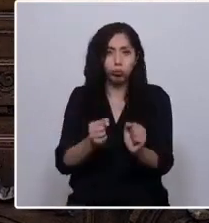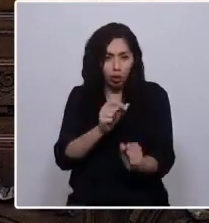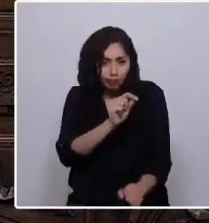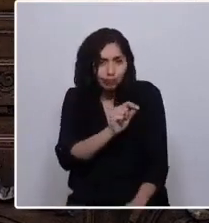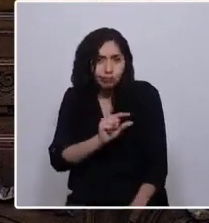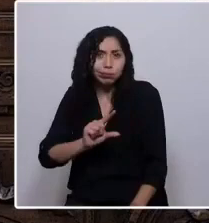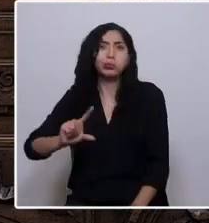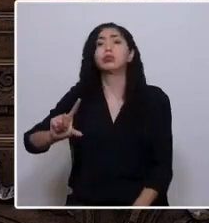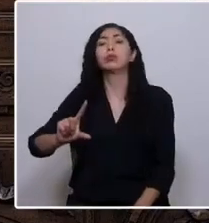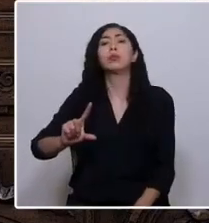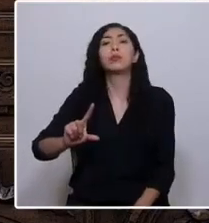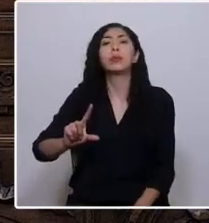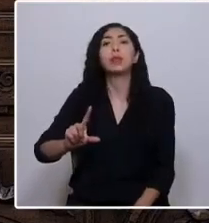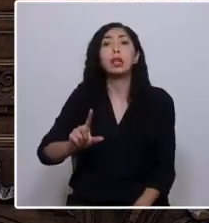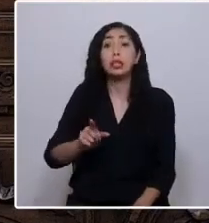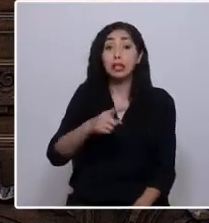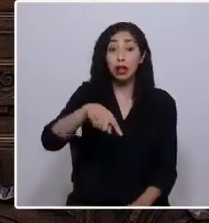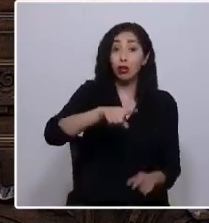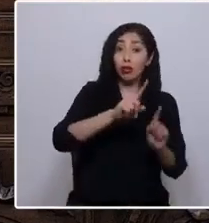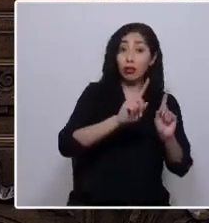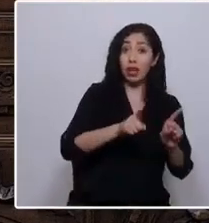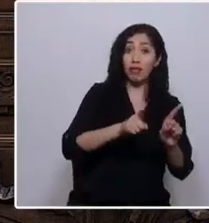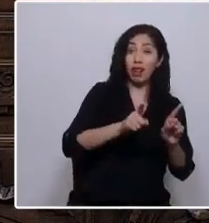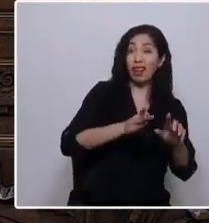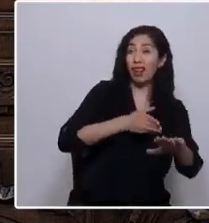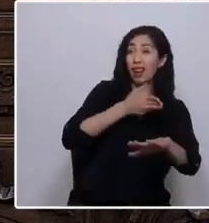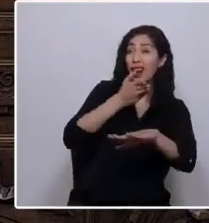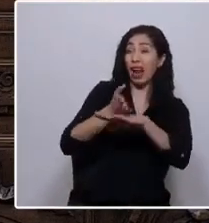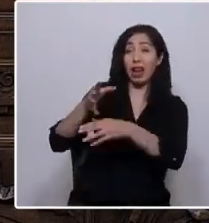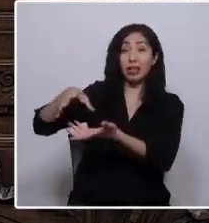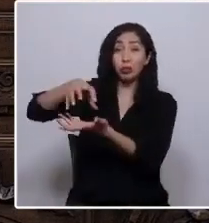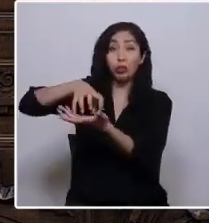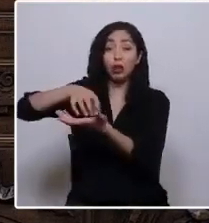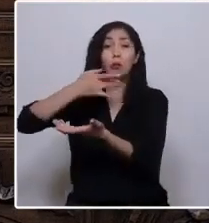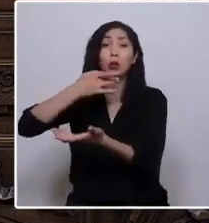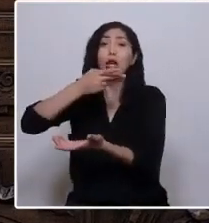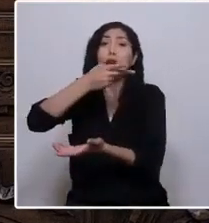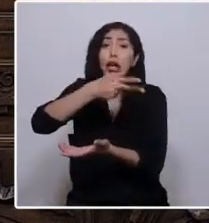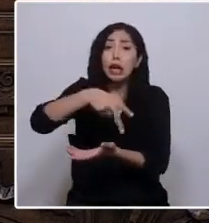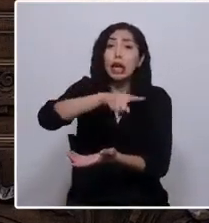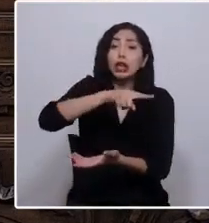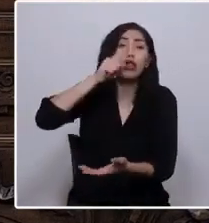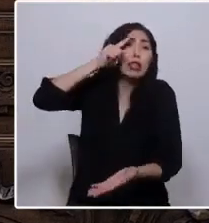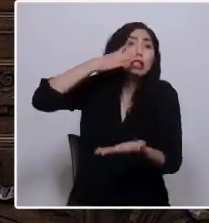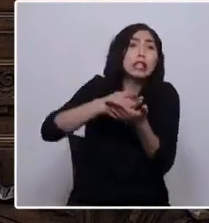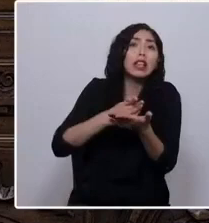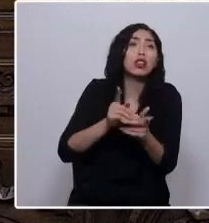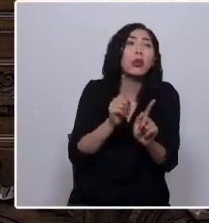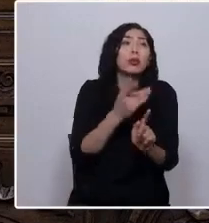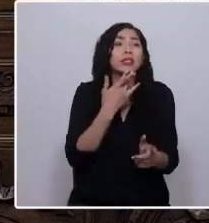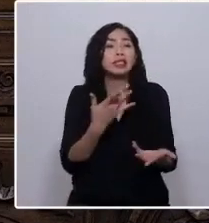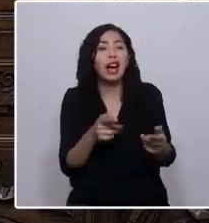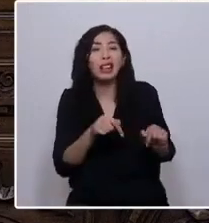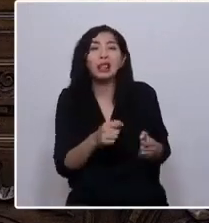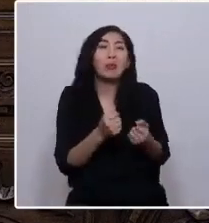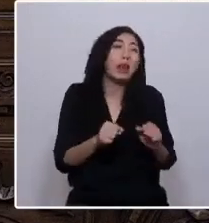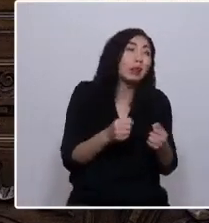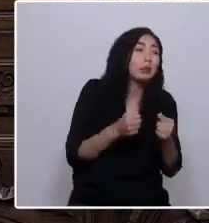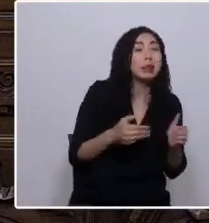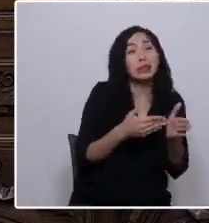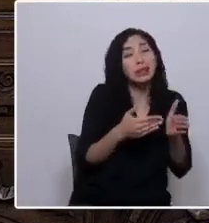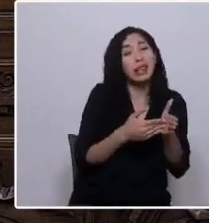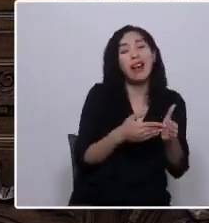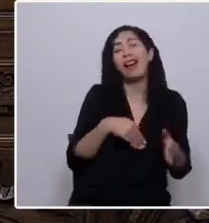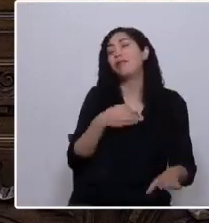Y si deben migrar, que sea porque ellos lo deciden, y no porque no les quedaba de otra. Soñamos que los